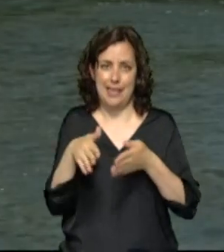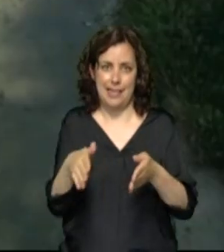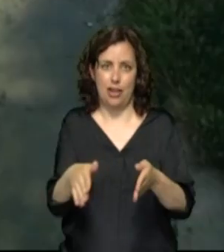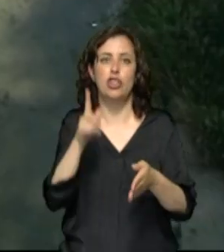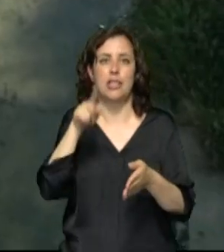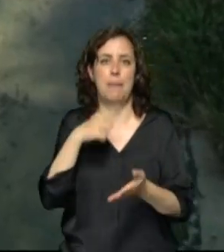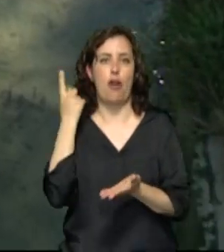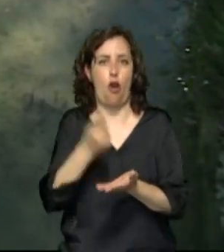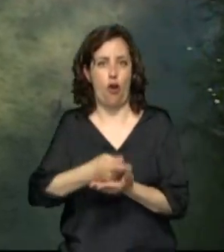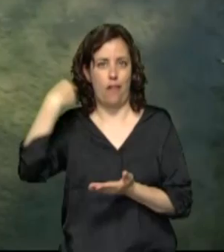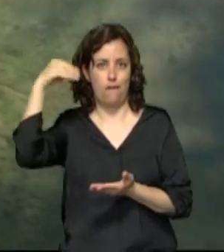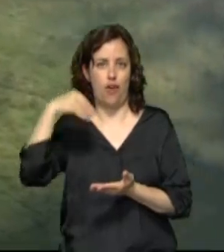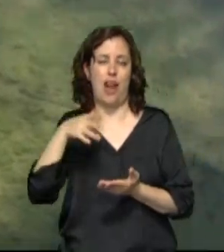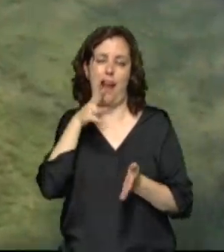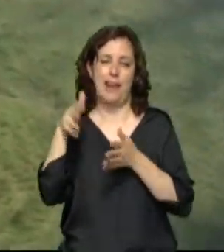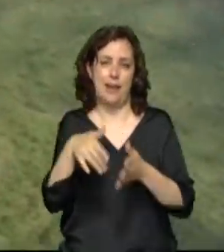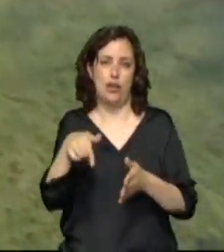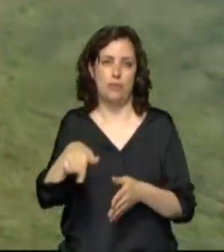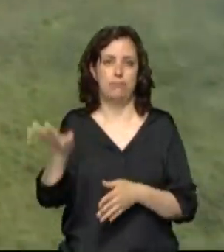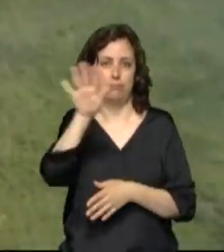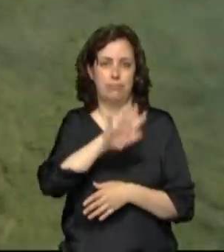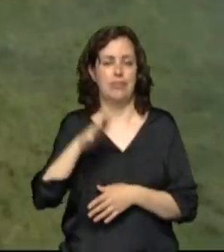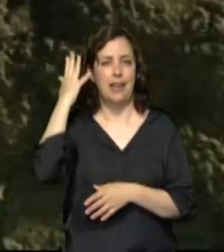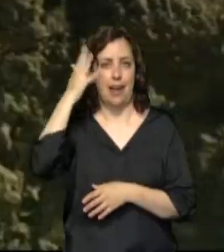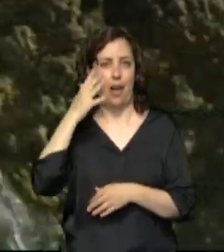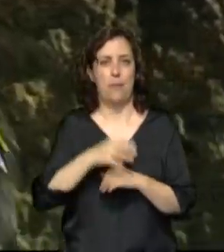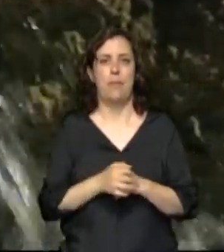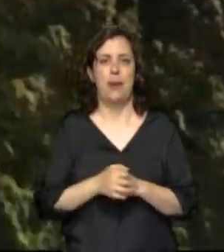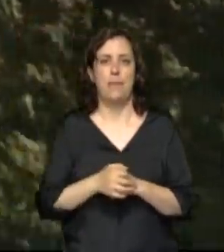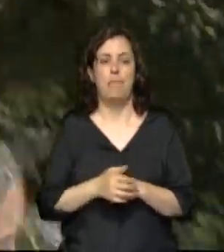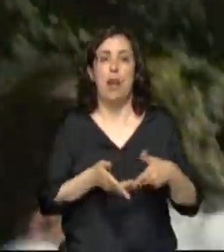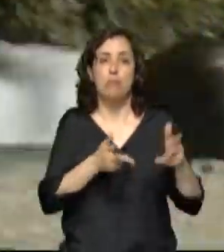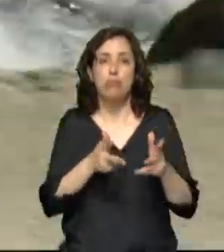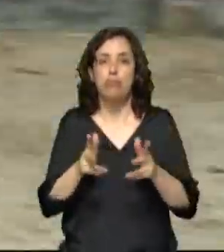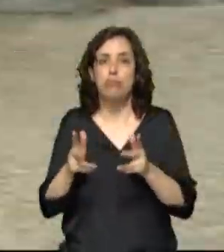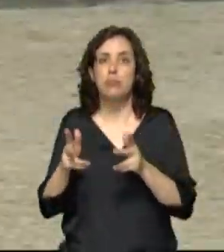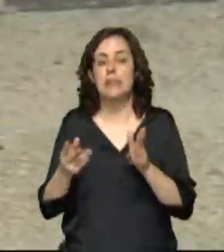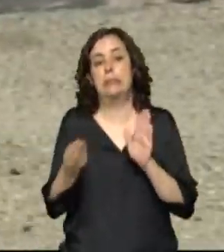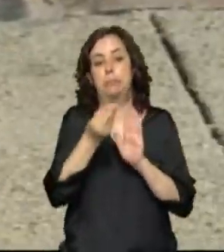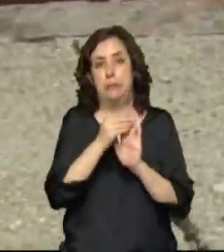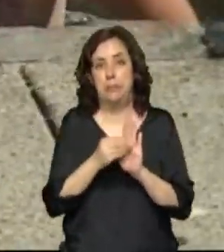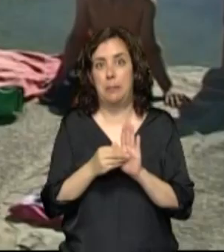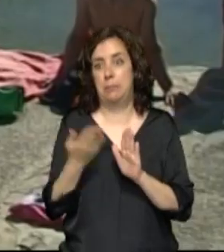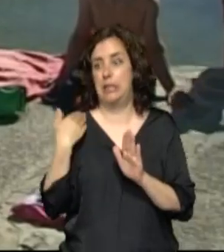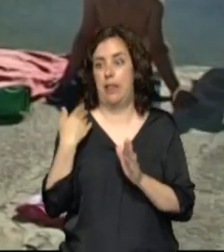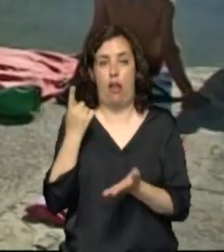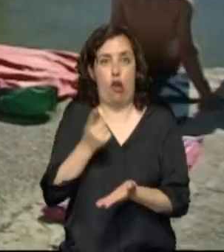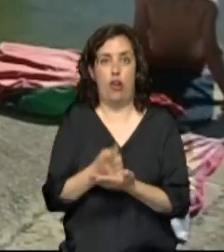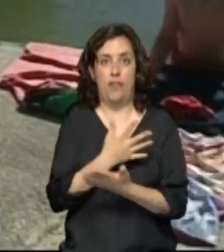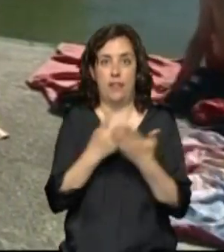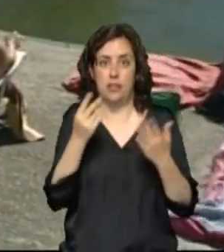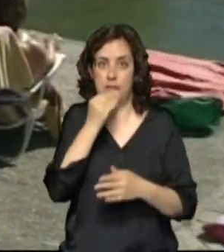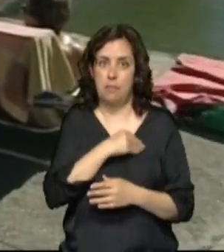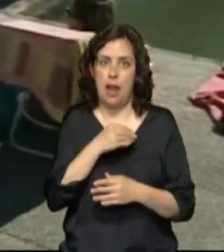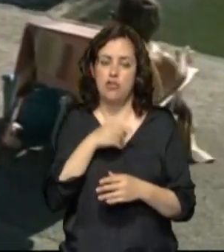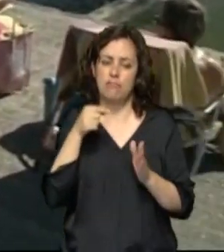de una orden foral a los ríos de la comunidad foral. Estas autorizaciones se añaden a la orden del pasado 16 de mayo que establece las condiciones